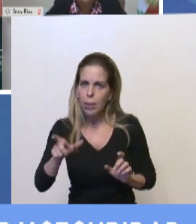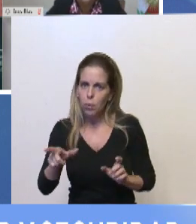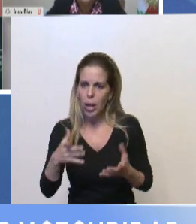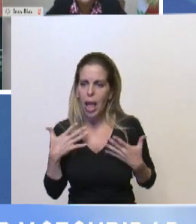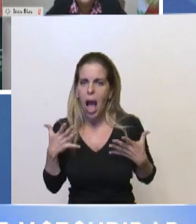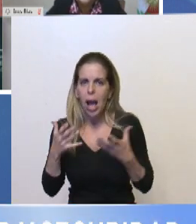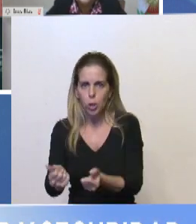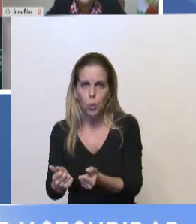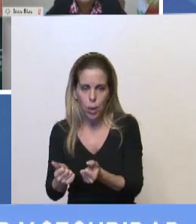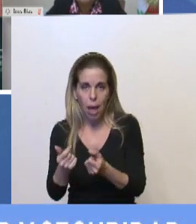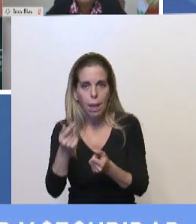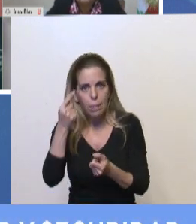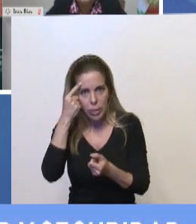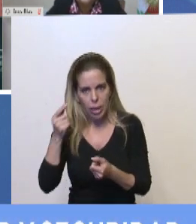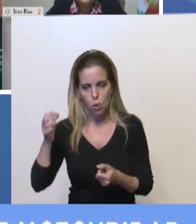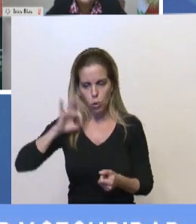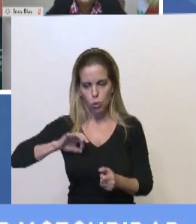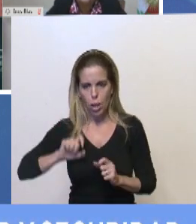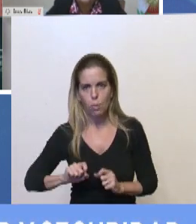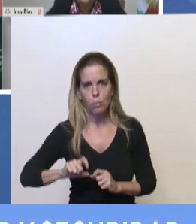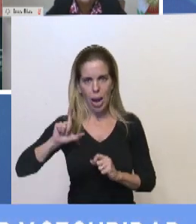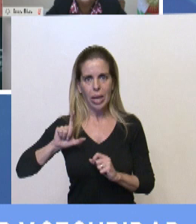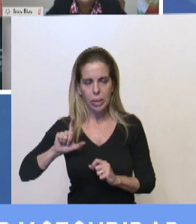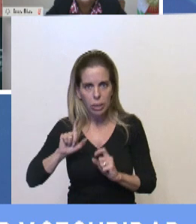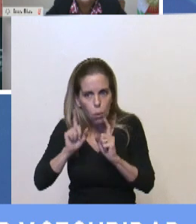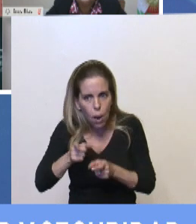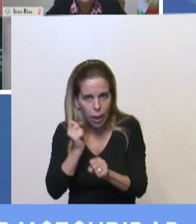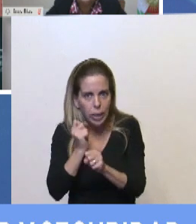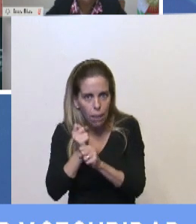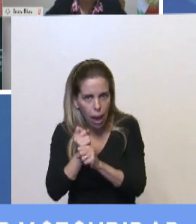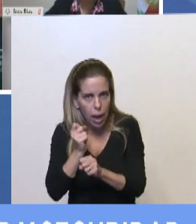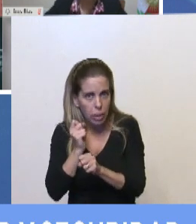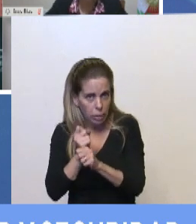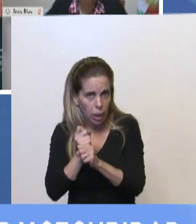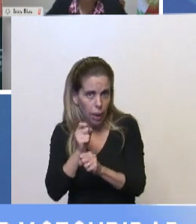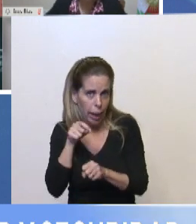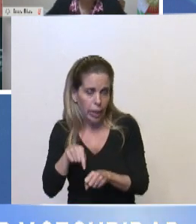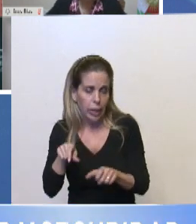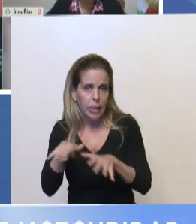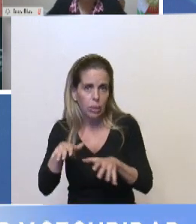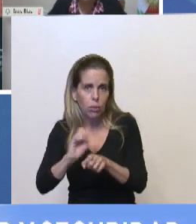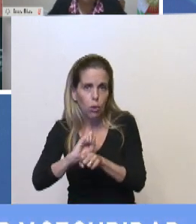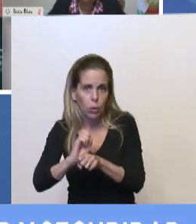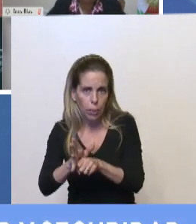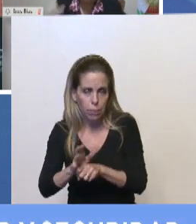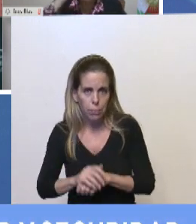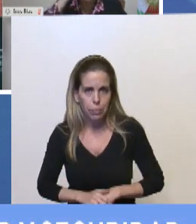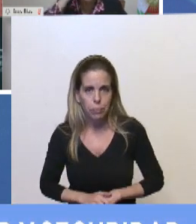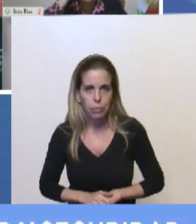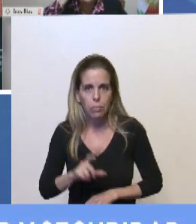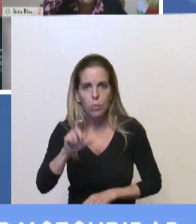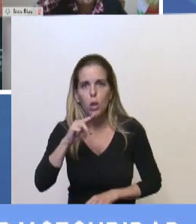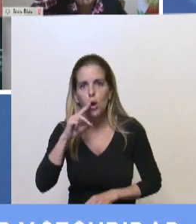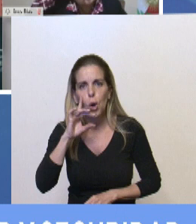este beneficio de un mayor salario, aún estando en la línea de lucha del COVID-19. Pero